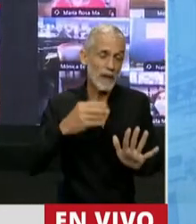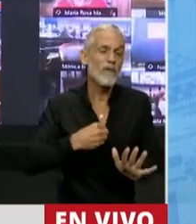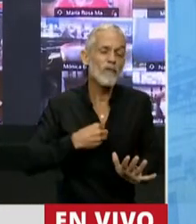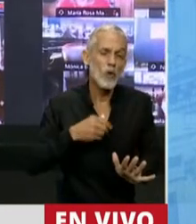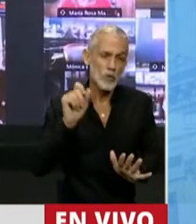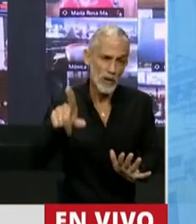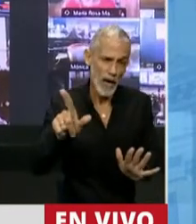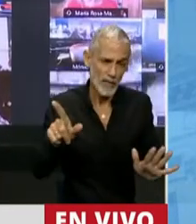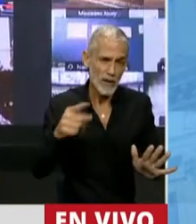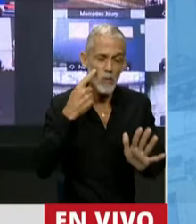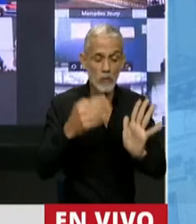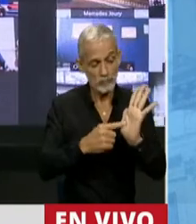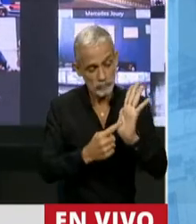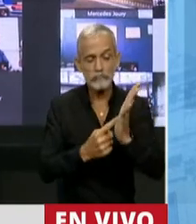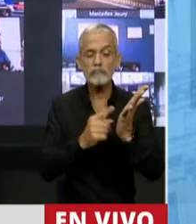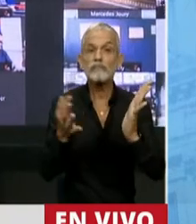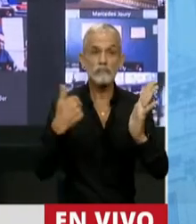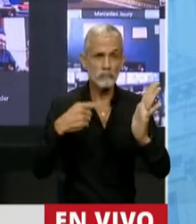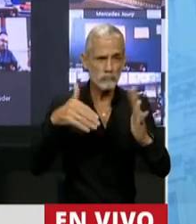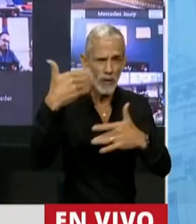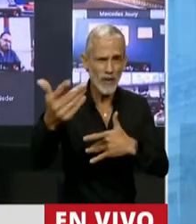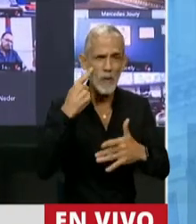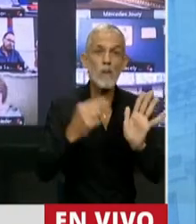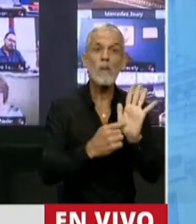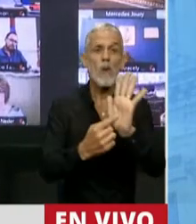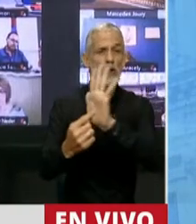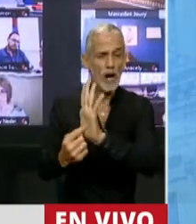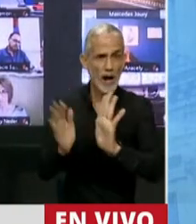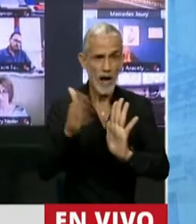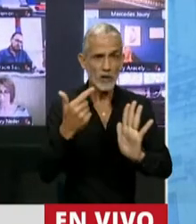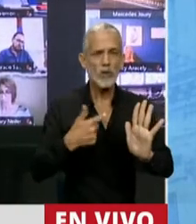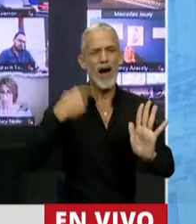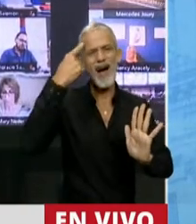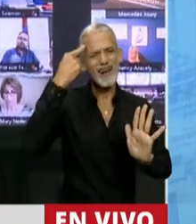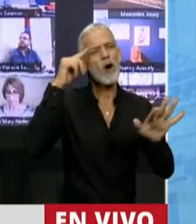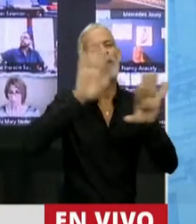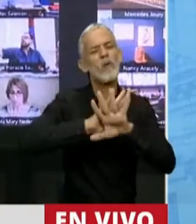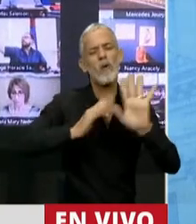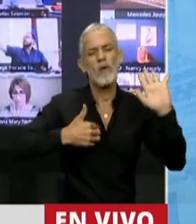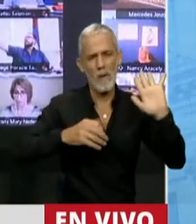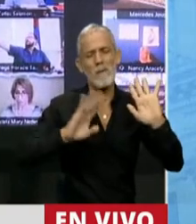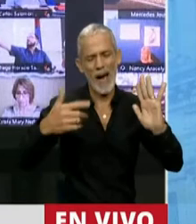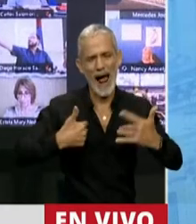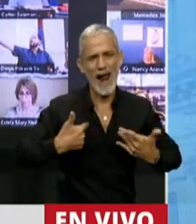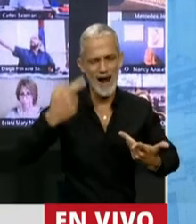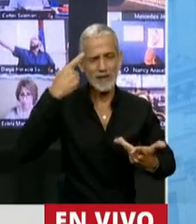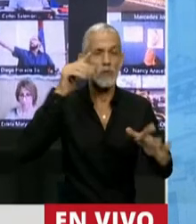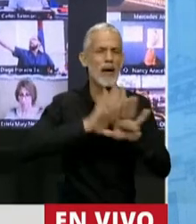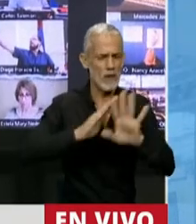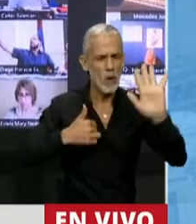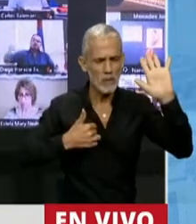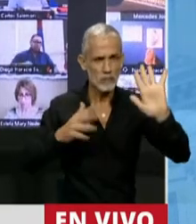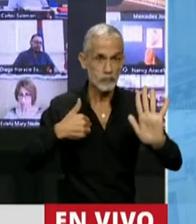y deseando que yo pueda en un rato exhibirle a la gente y decir que mi suposición ha sido infundada o tal vez